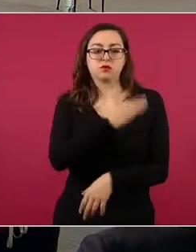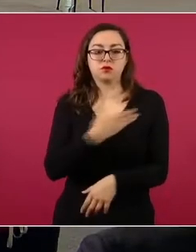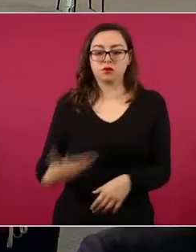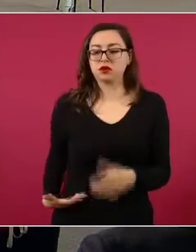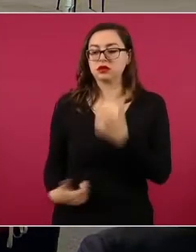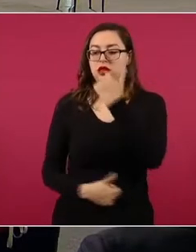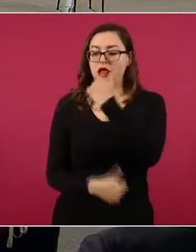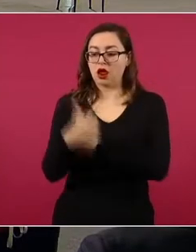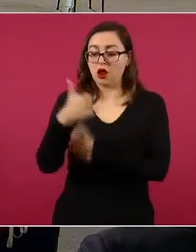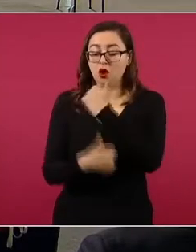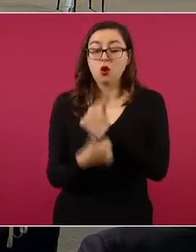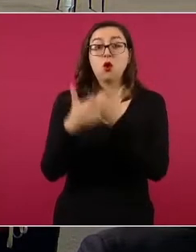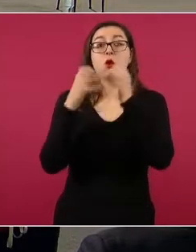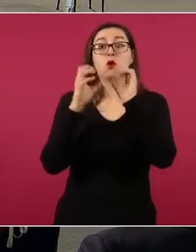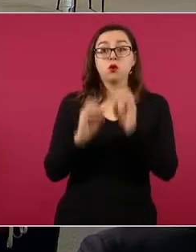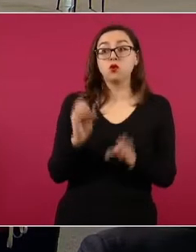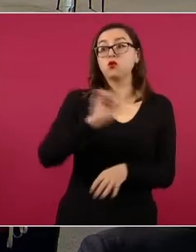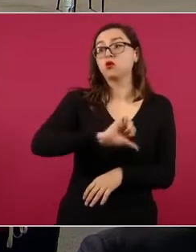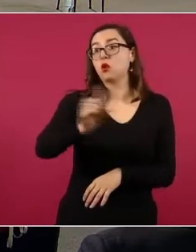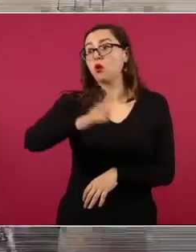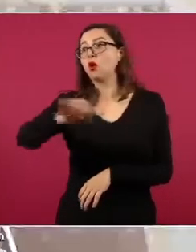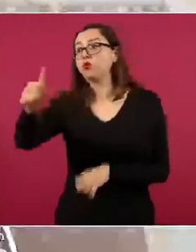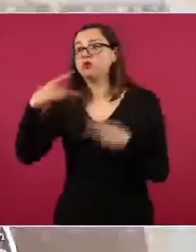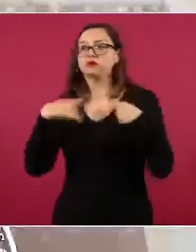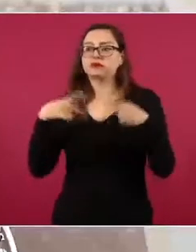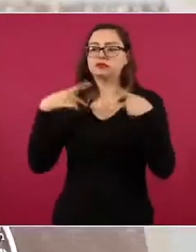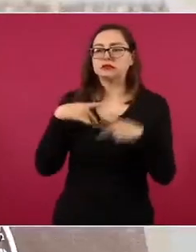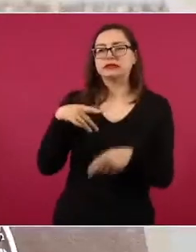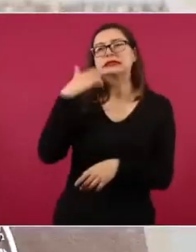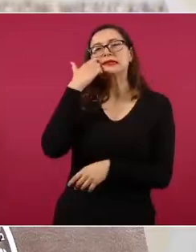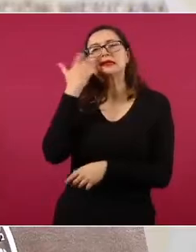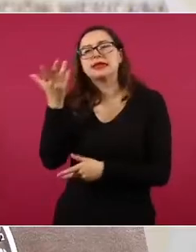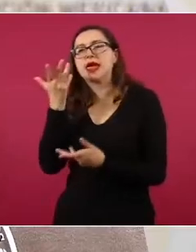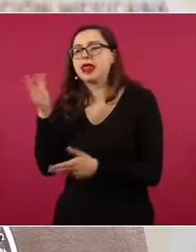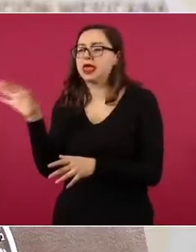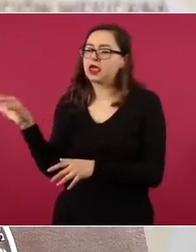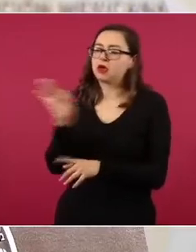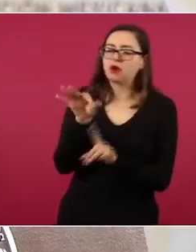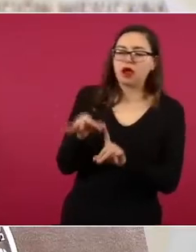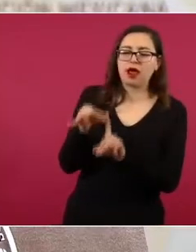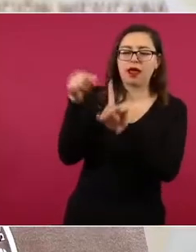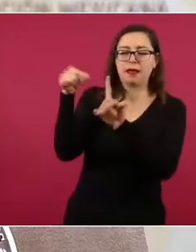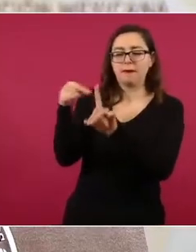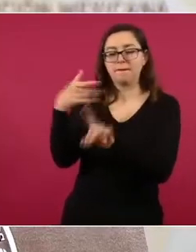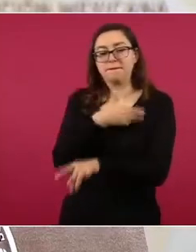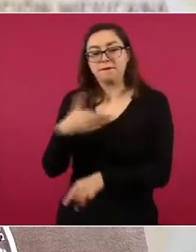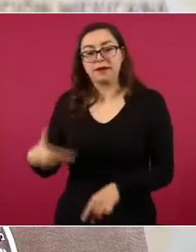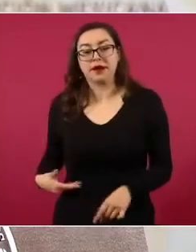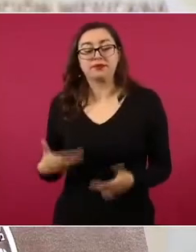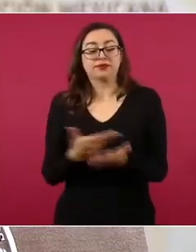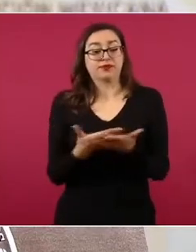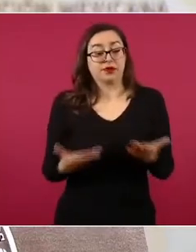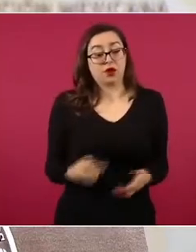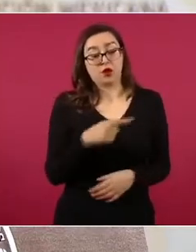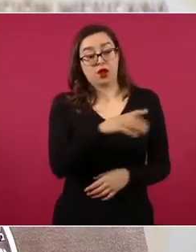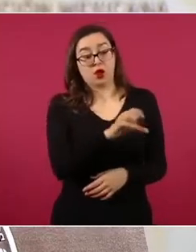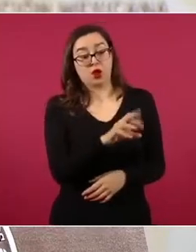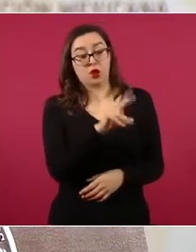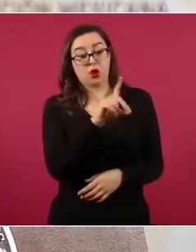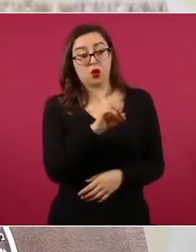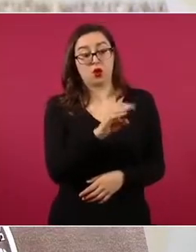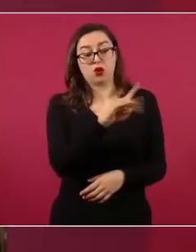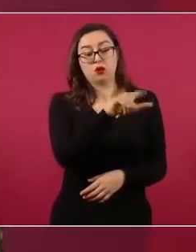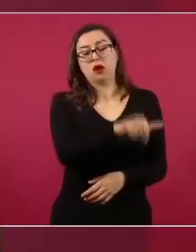mencionados por otros como posibles candidatos. No es raro que el señor Córdoba declare estas cosas, se ha